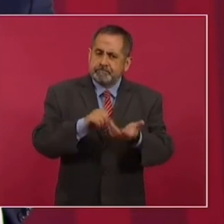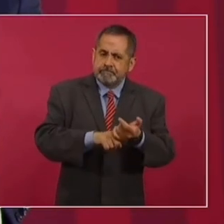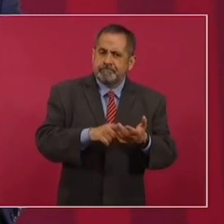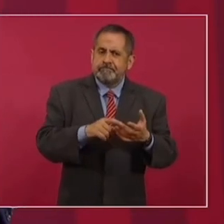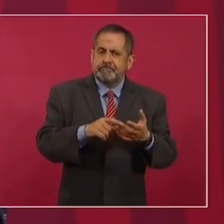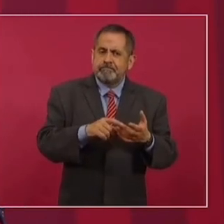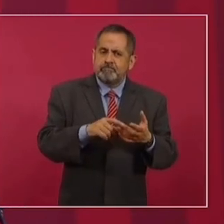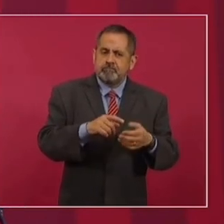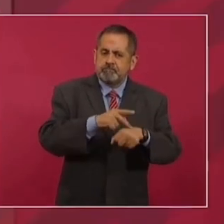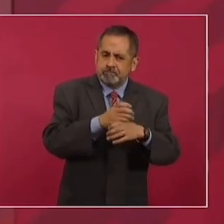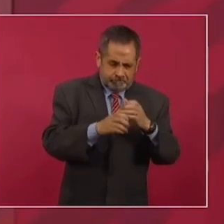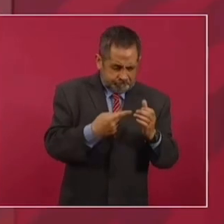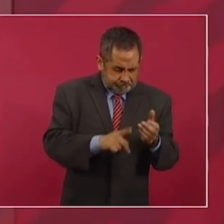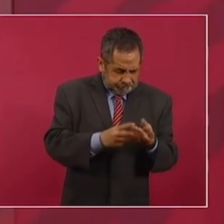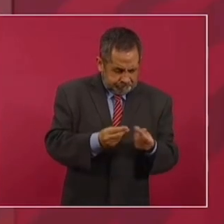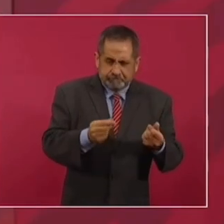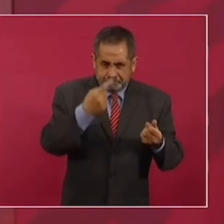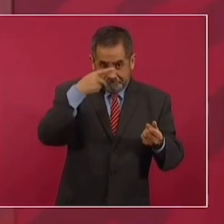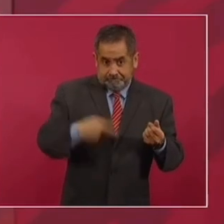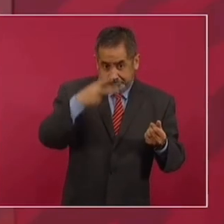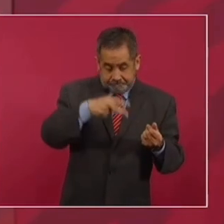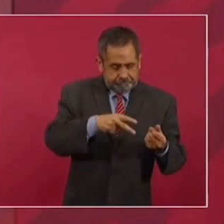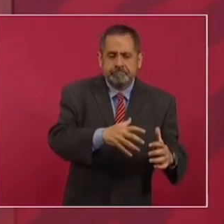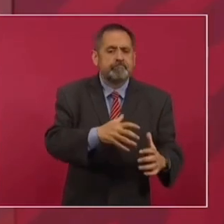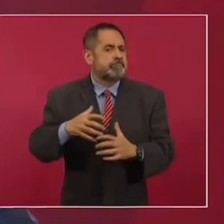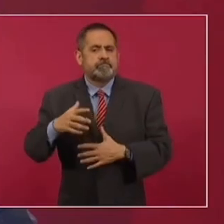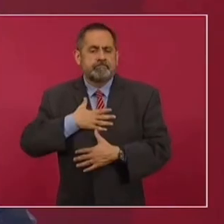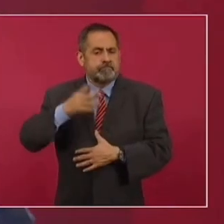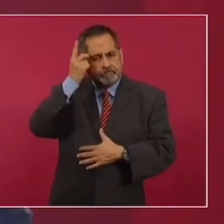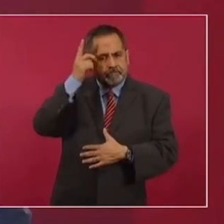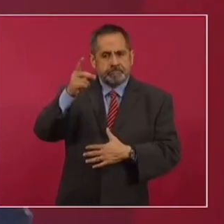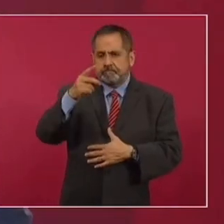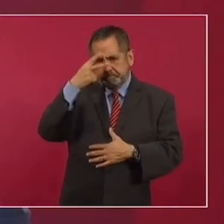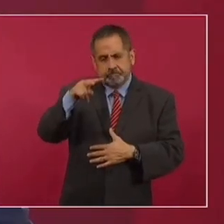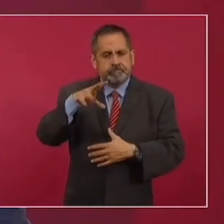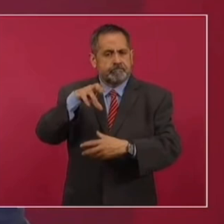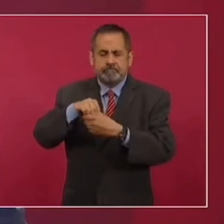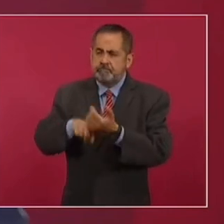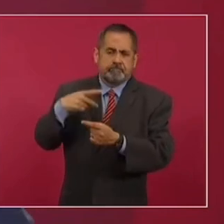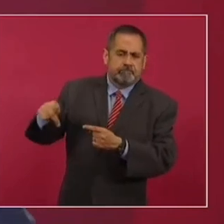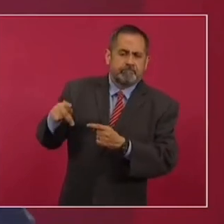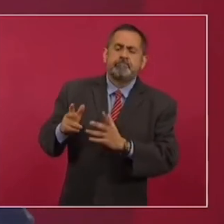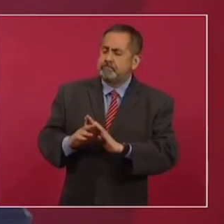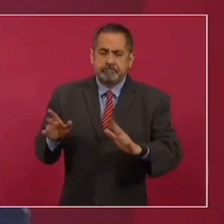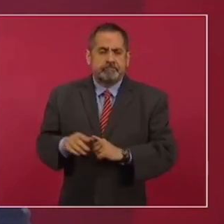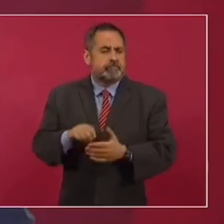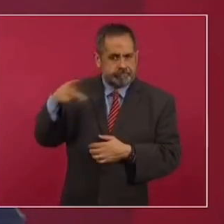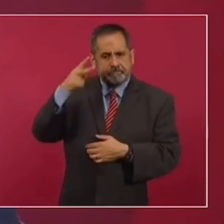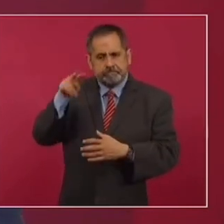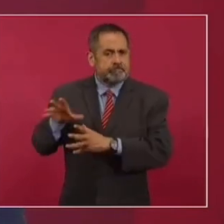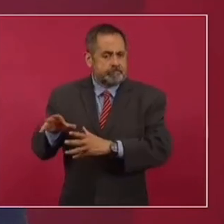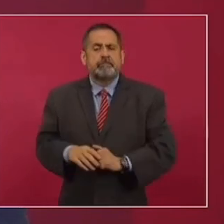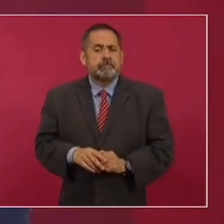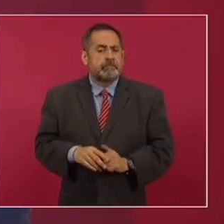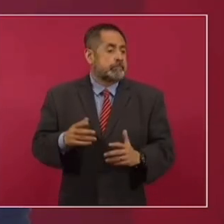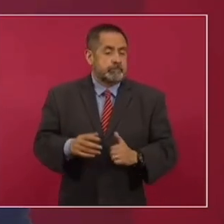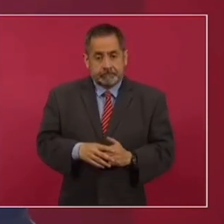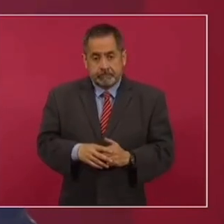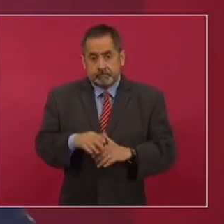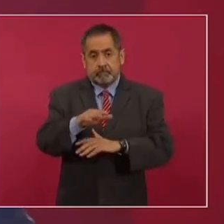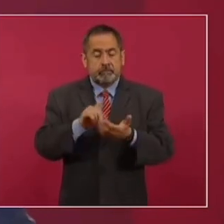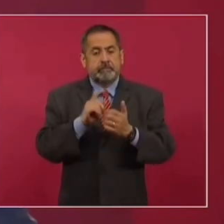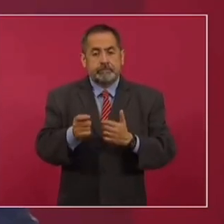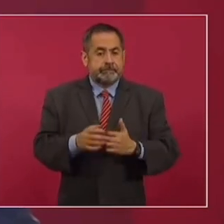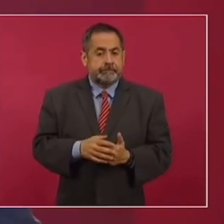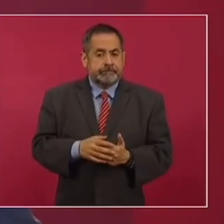van a estar manejados por empresas de la nación como el litio y que en el